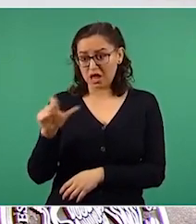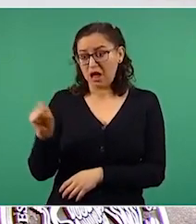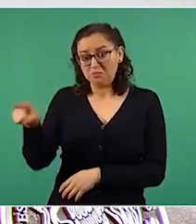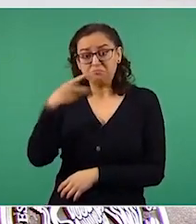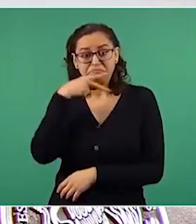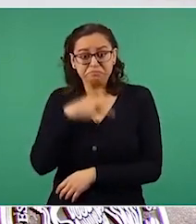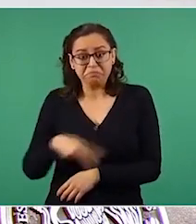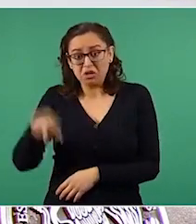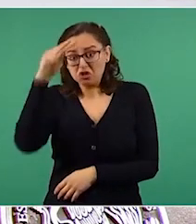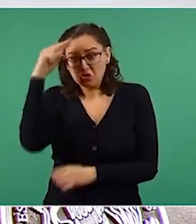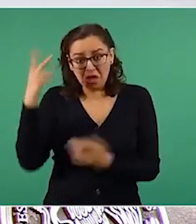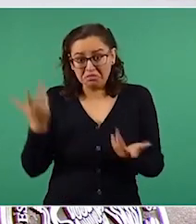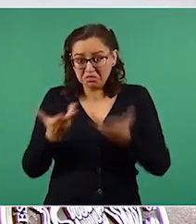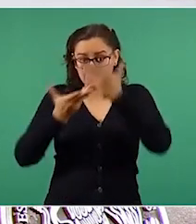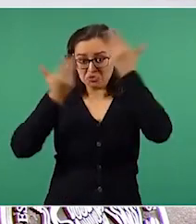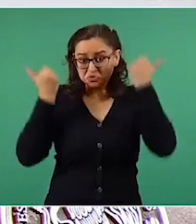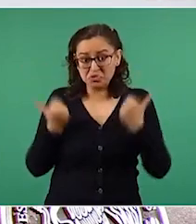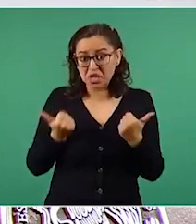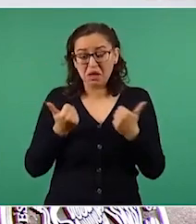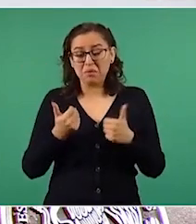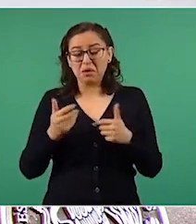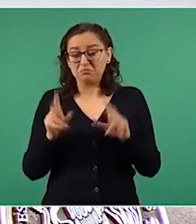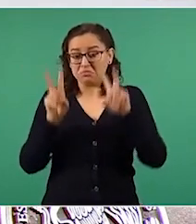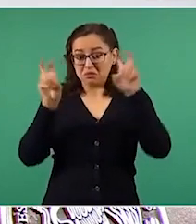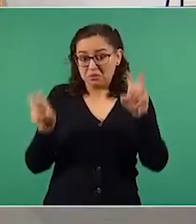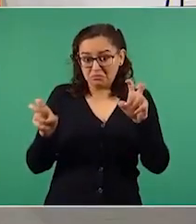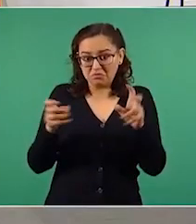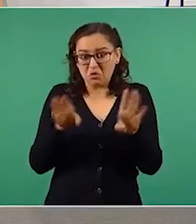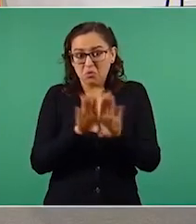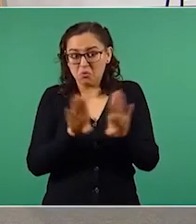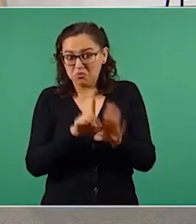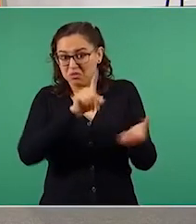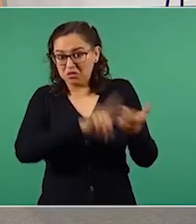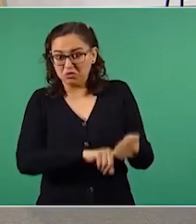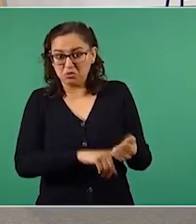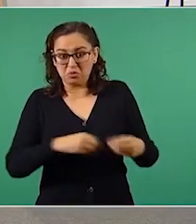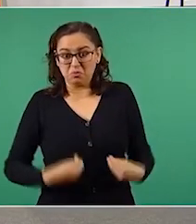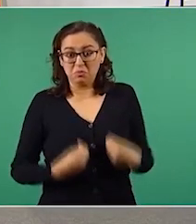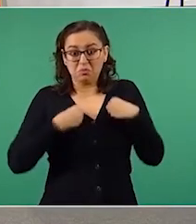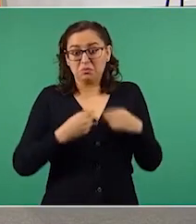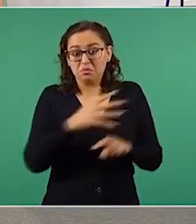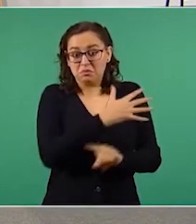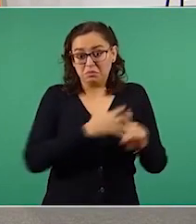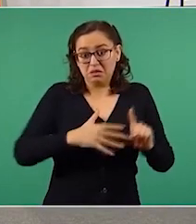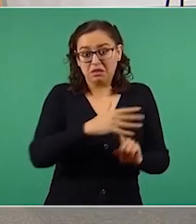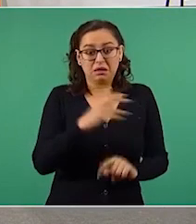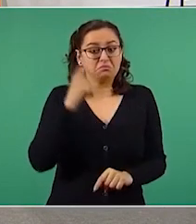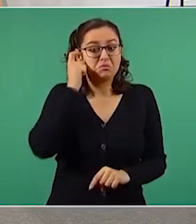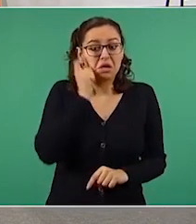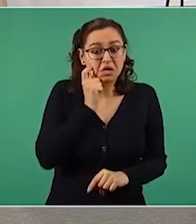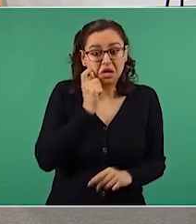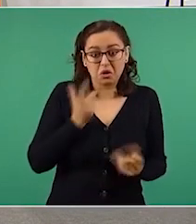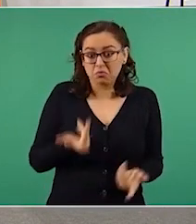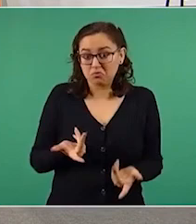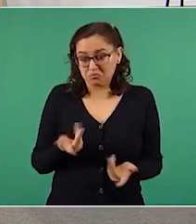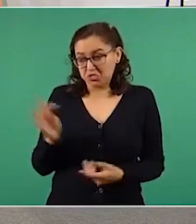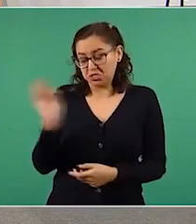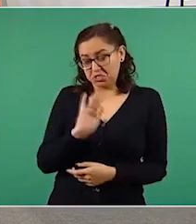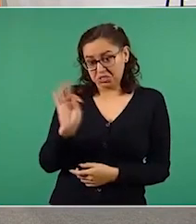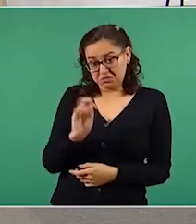precisa que es un policía comunitario de Guerrero? Bueno, esta es nuestra respuesta ante